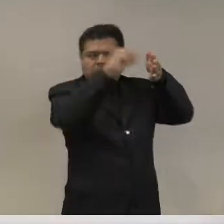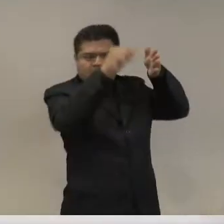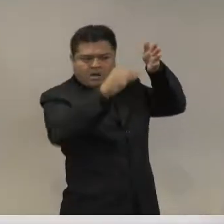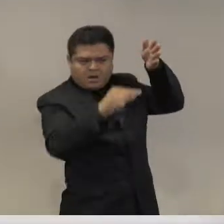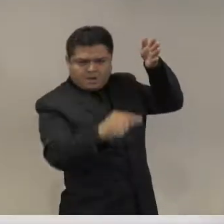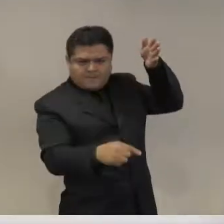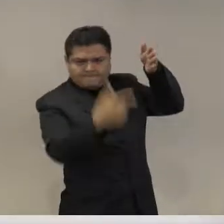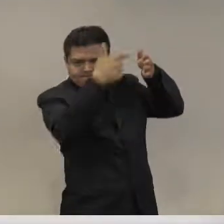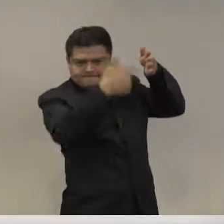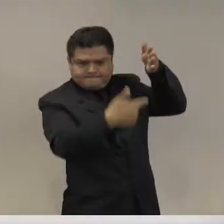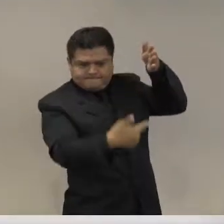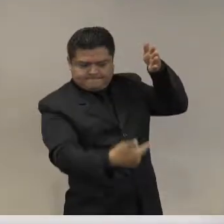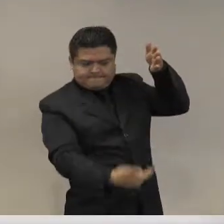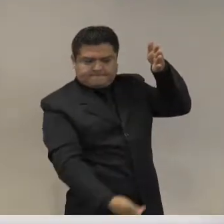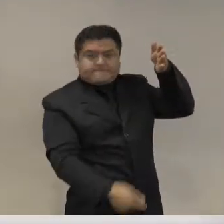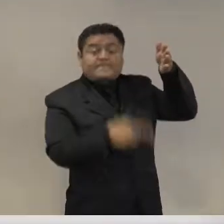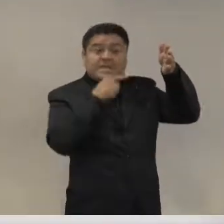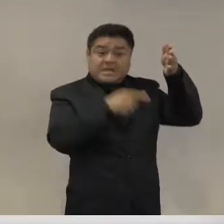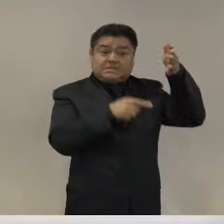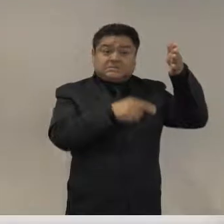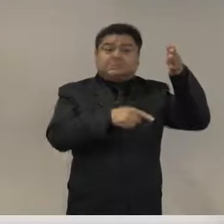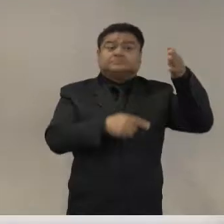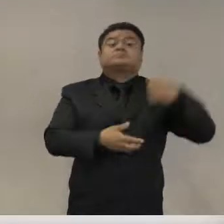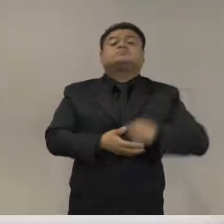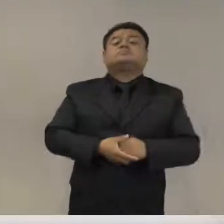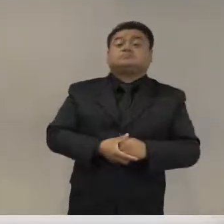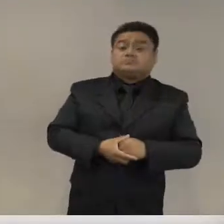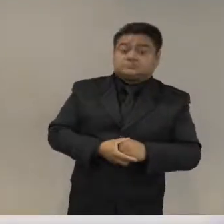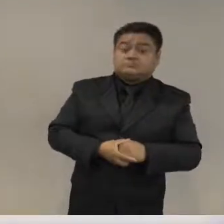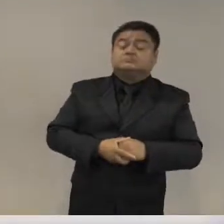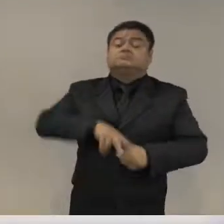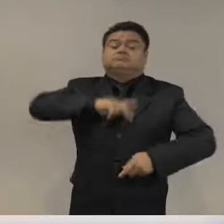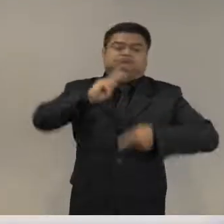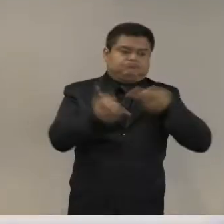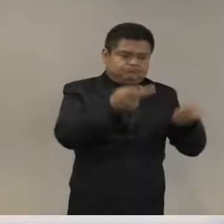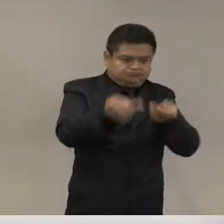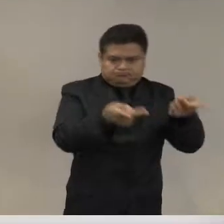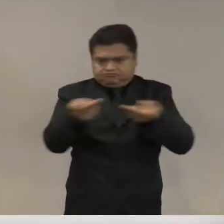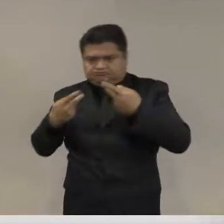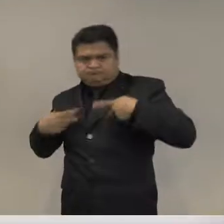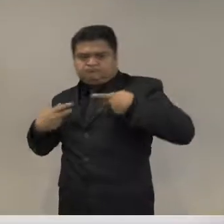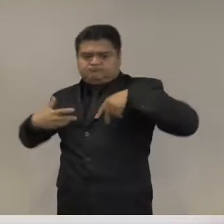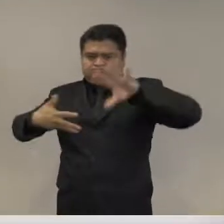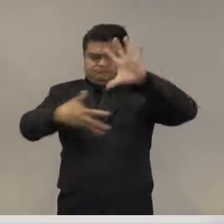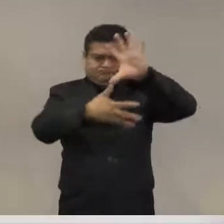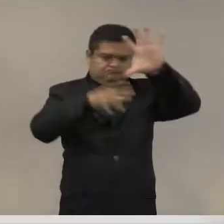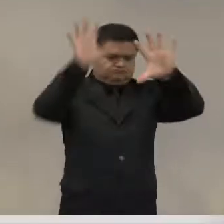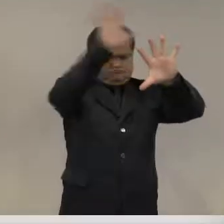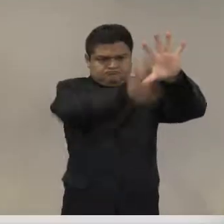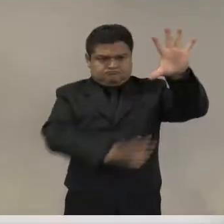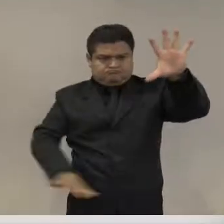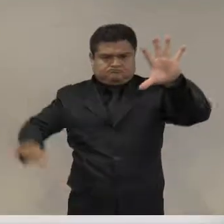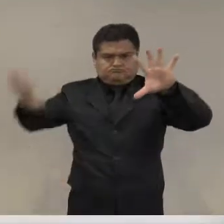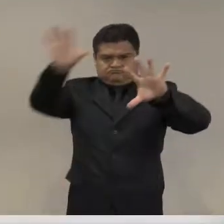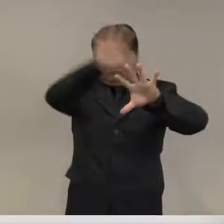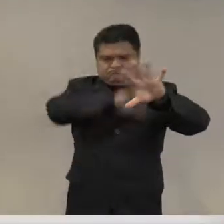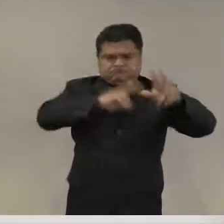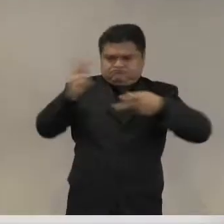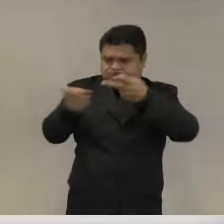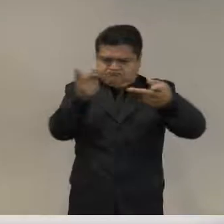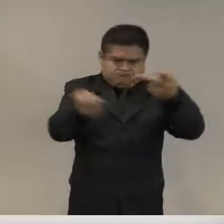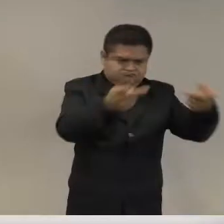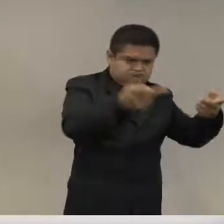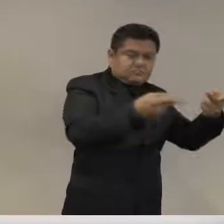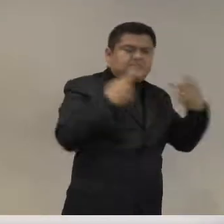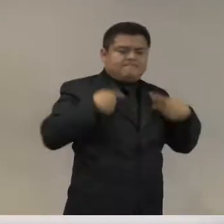sigue siendo la preocupación principal de los encuestados en toda la región, todo el continente. Y esa misma